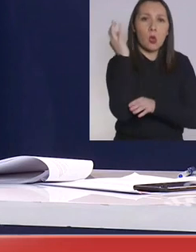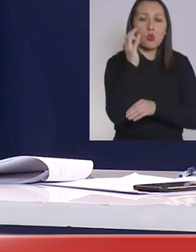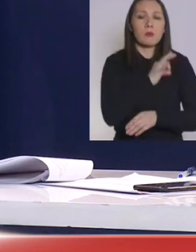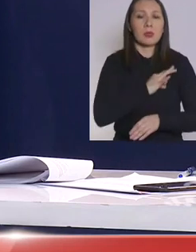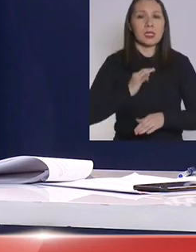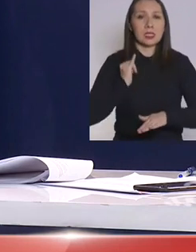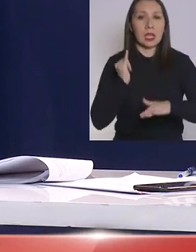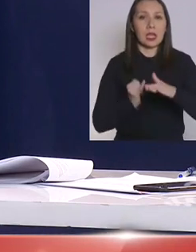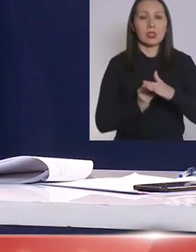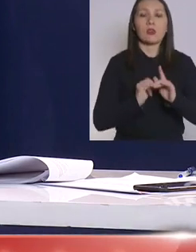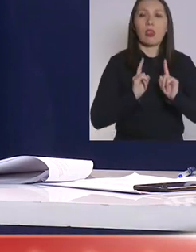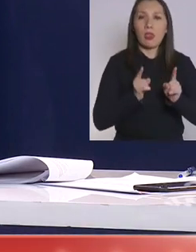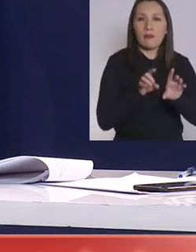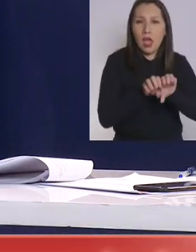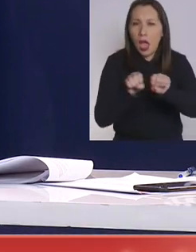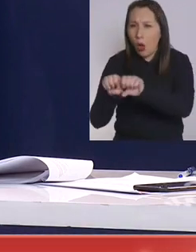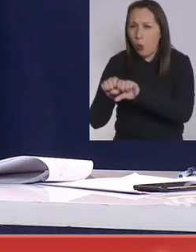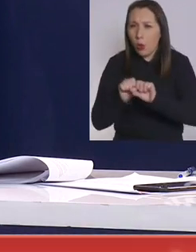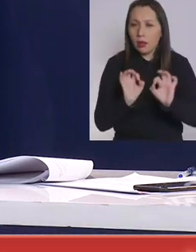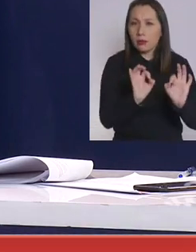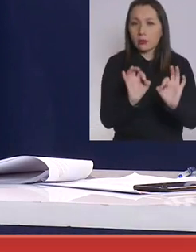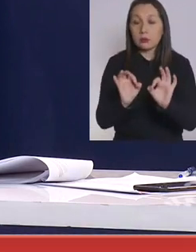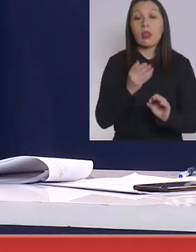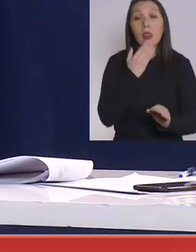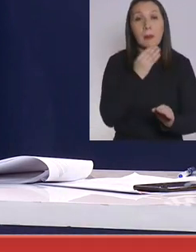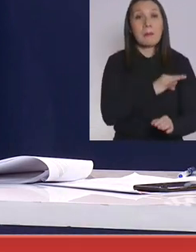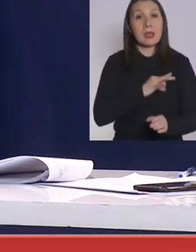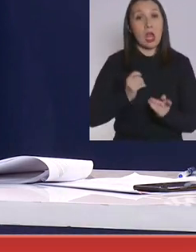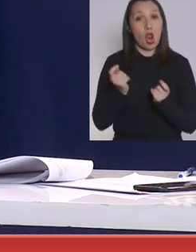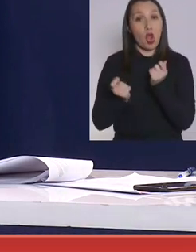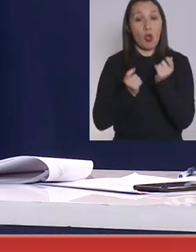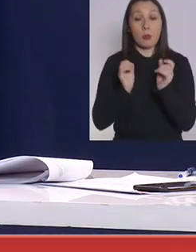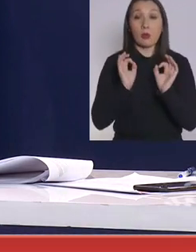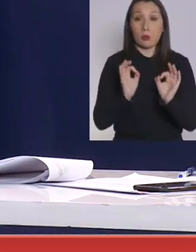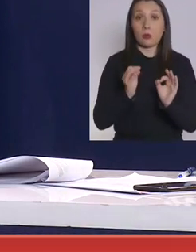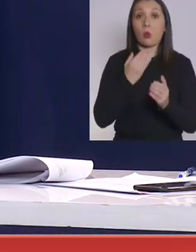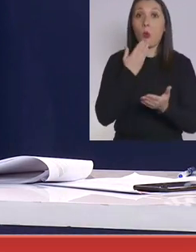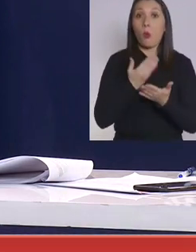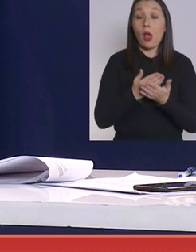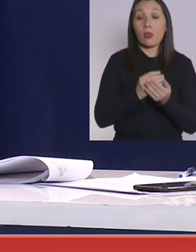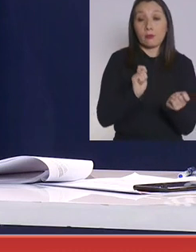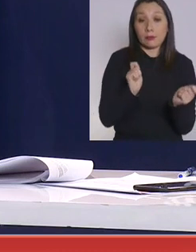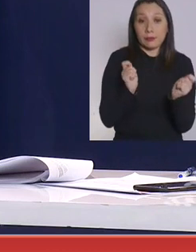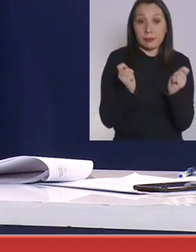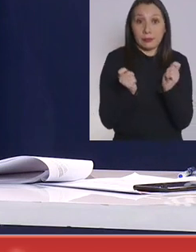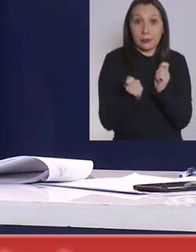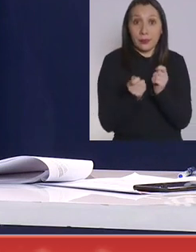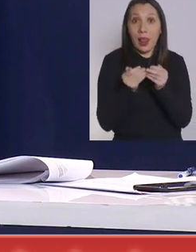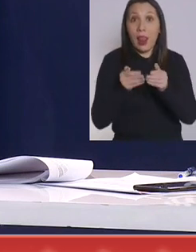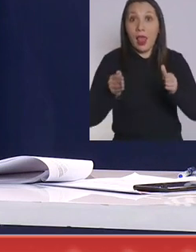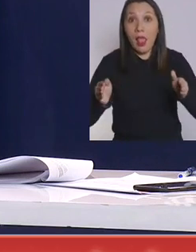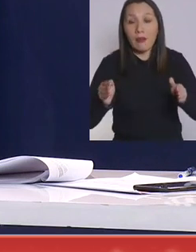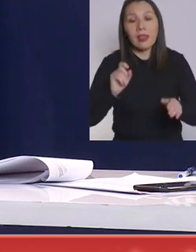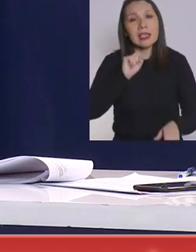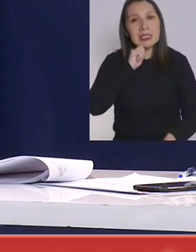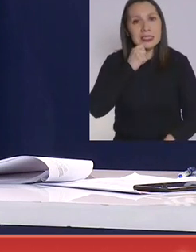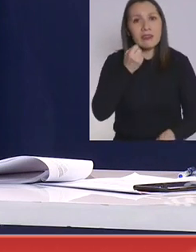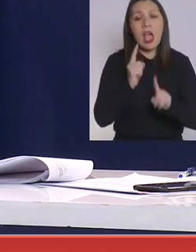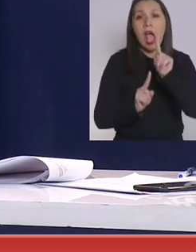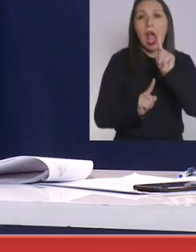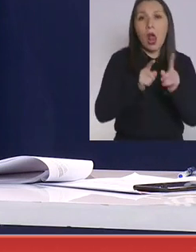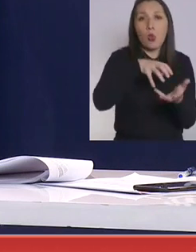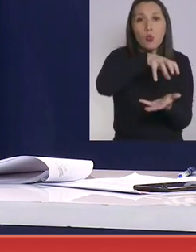Interior, porque tenemos que tener, y Ministerio de Economía, porque efectivamente al pasar la etapa de transición hay una serie de